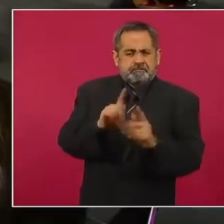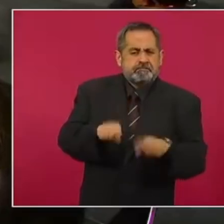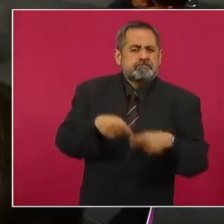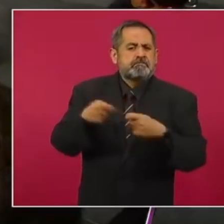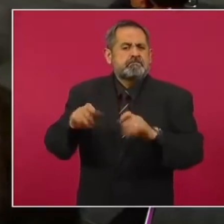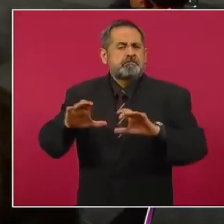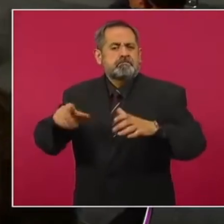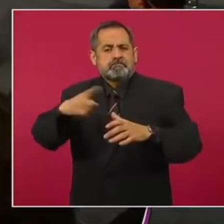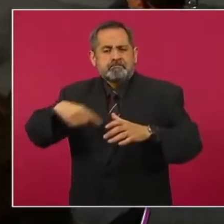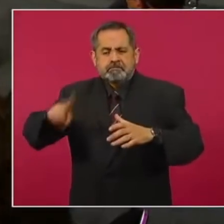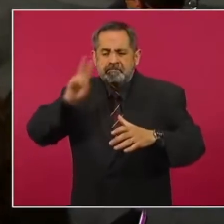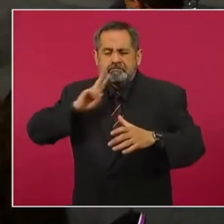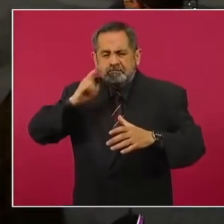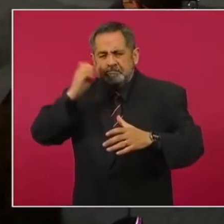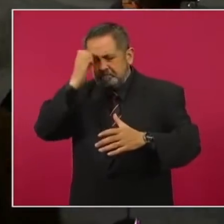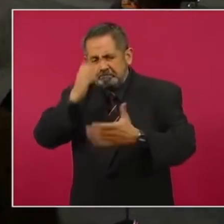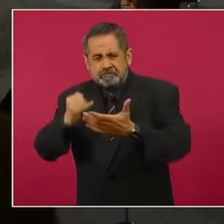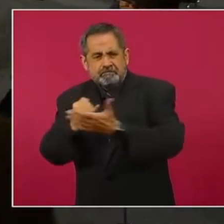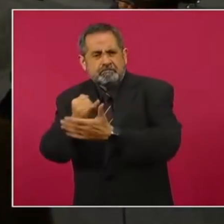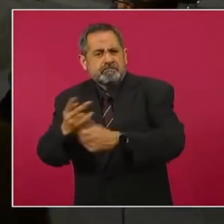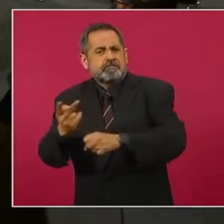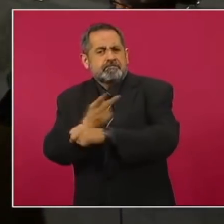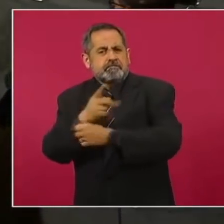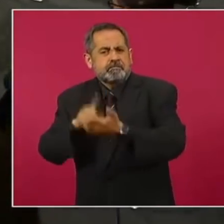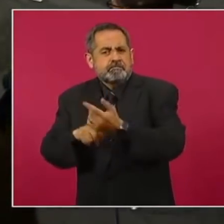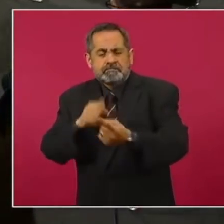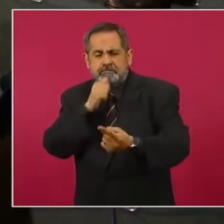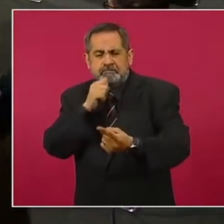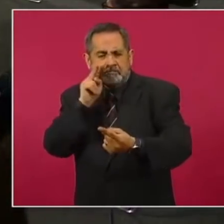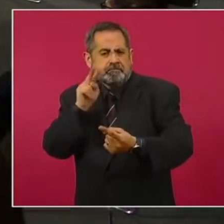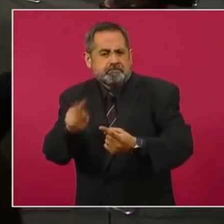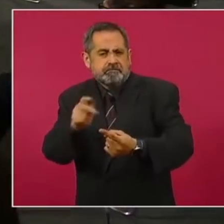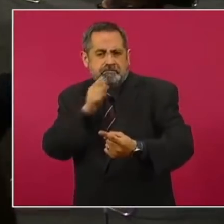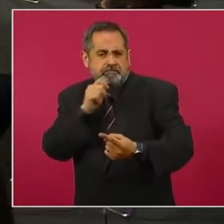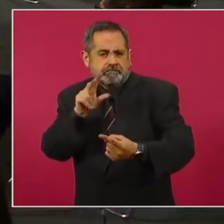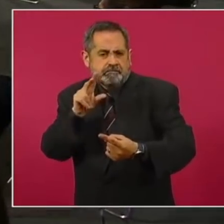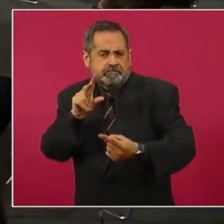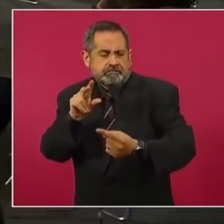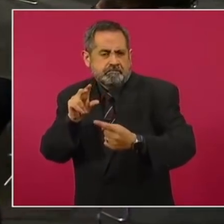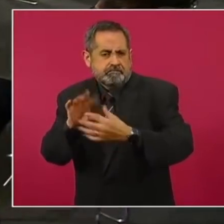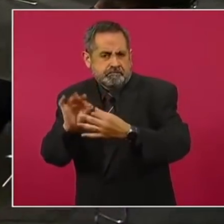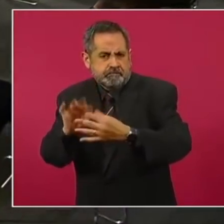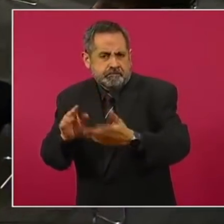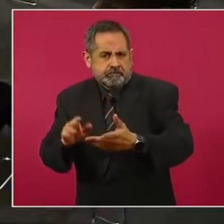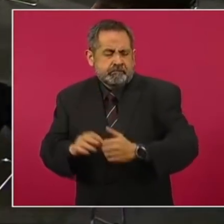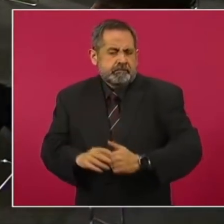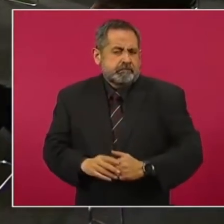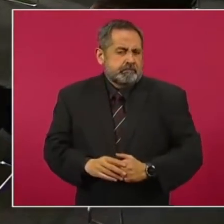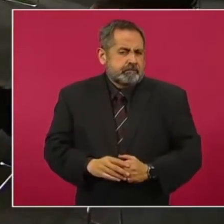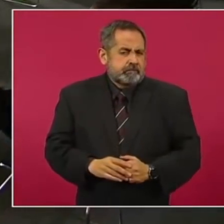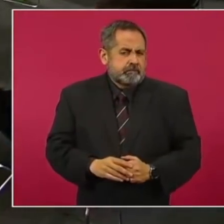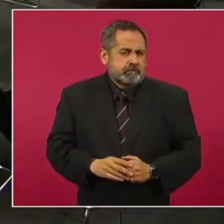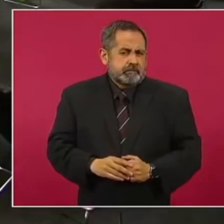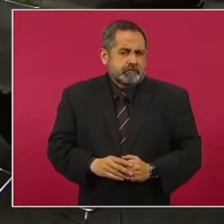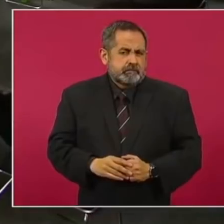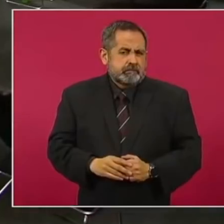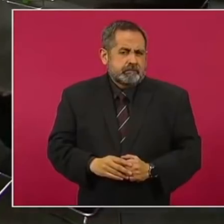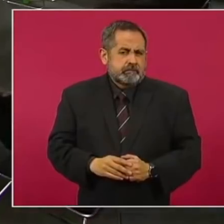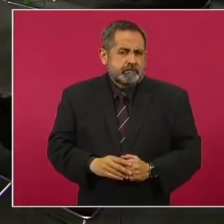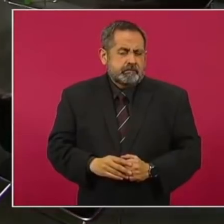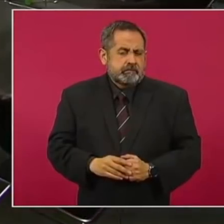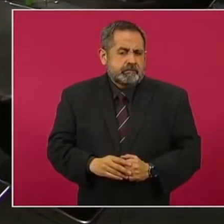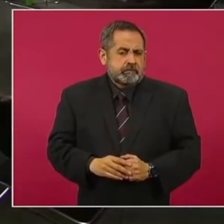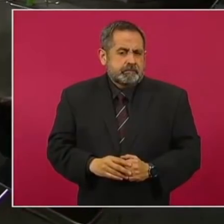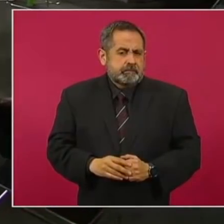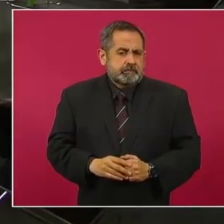como corresponde a un gobierno de vanguardia, humanista, progresista, como es el de Claudia Sheinbaum. En todas las mafias,